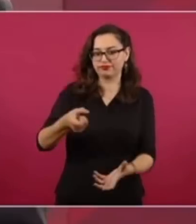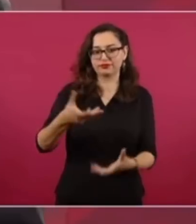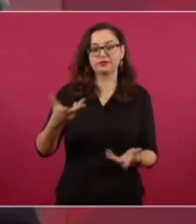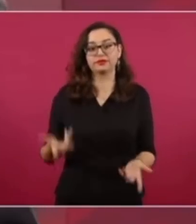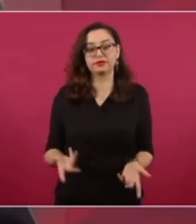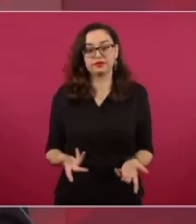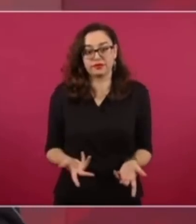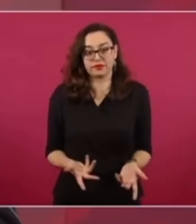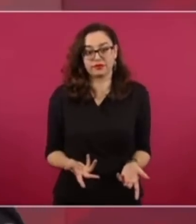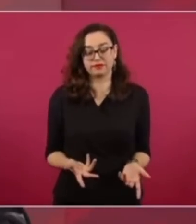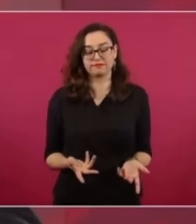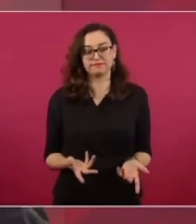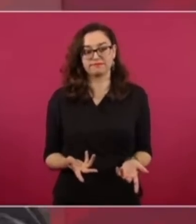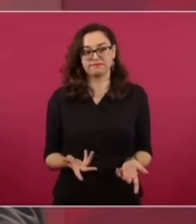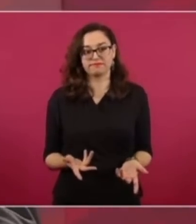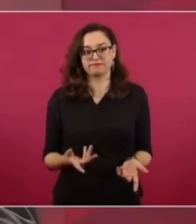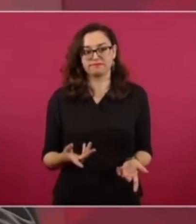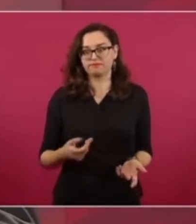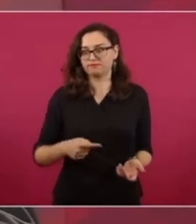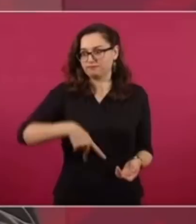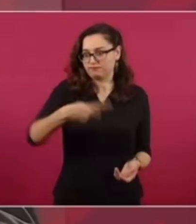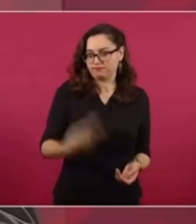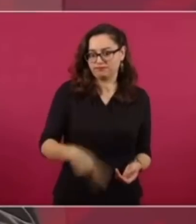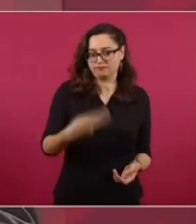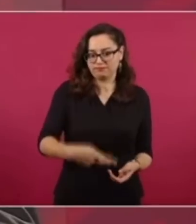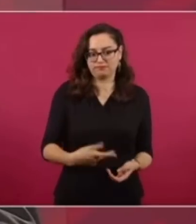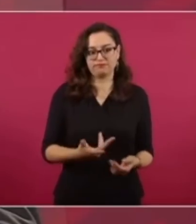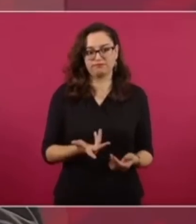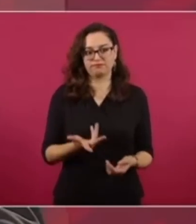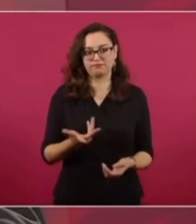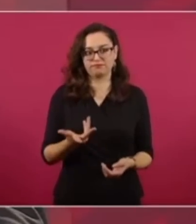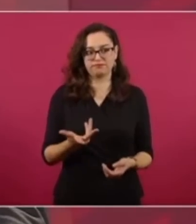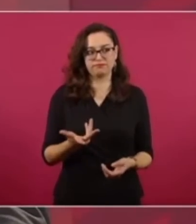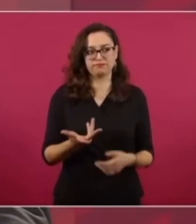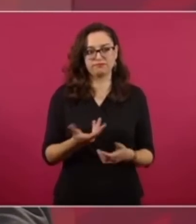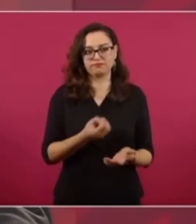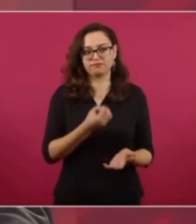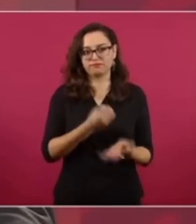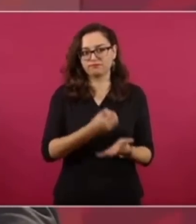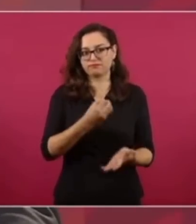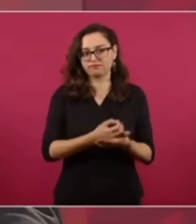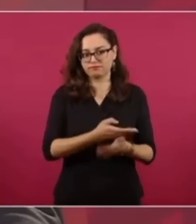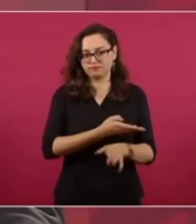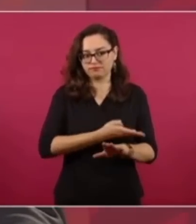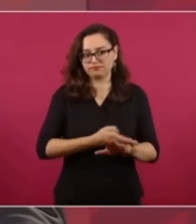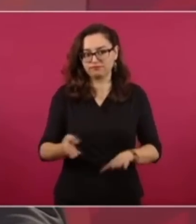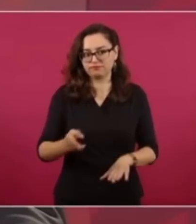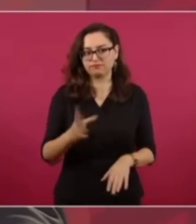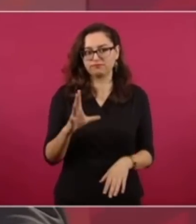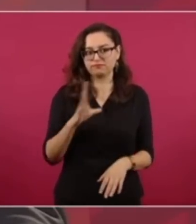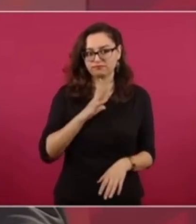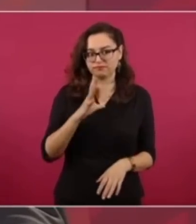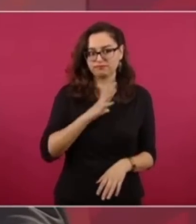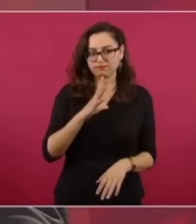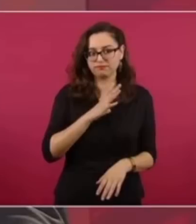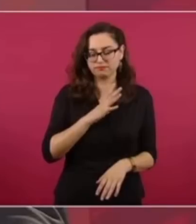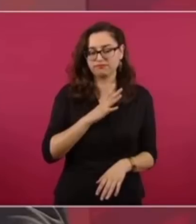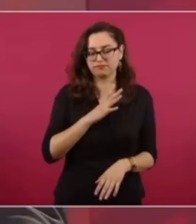y vamos a ponerlo